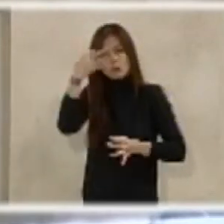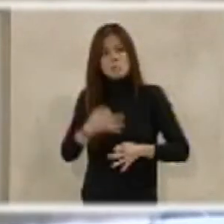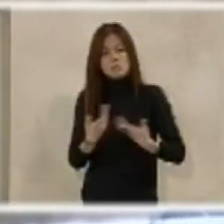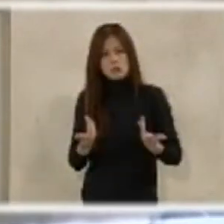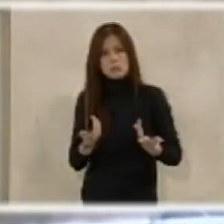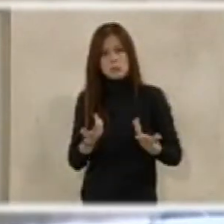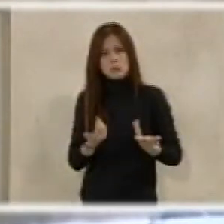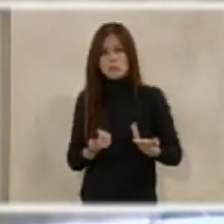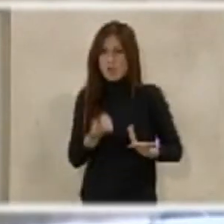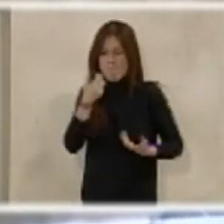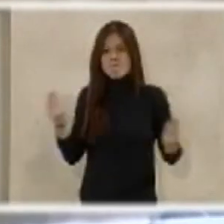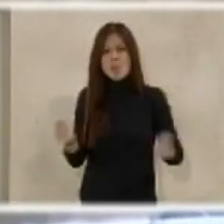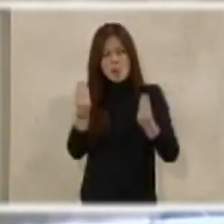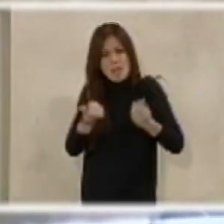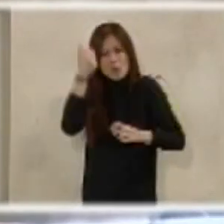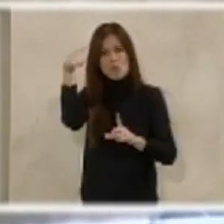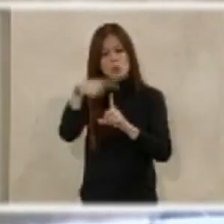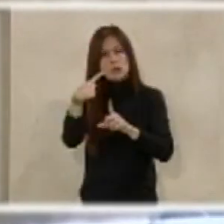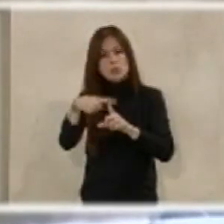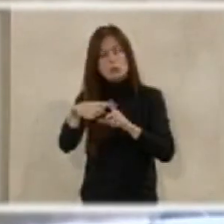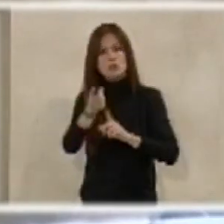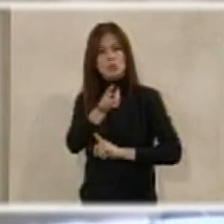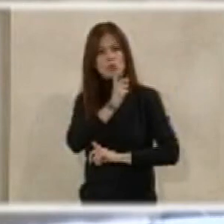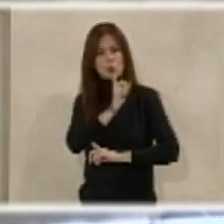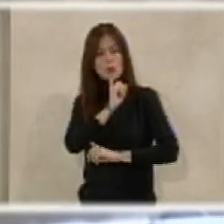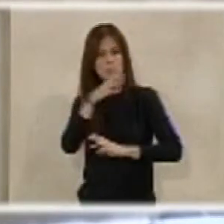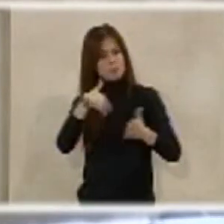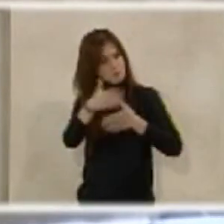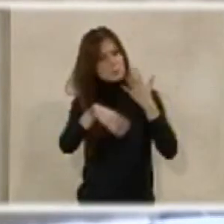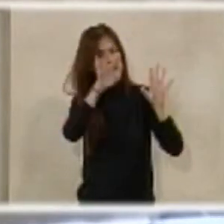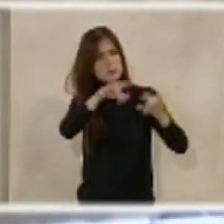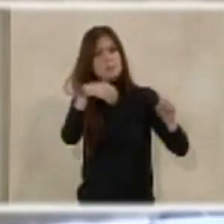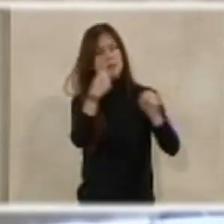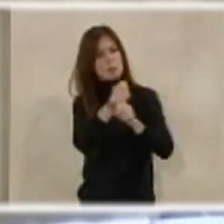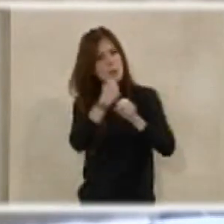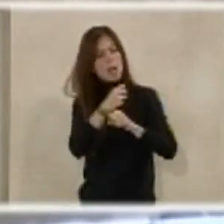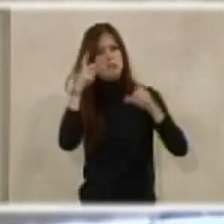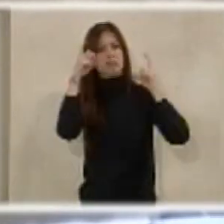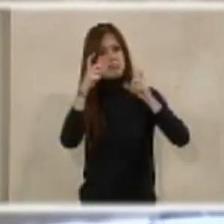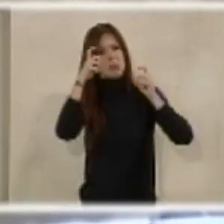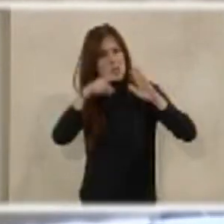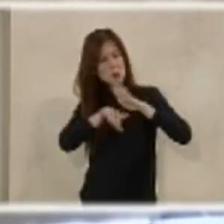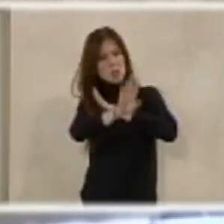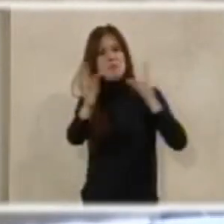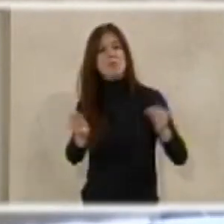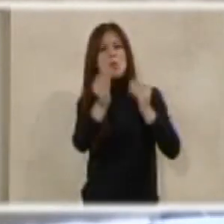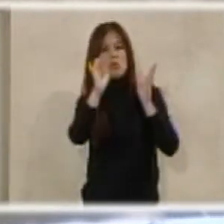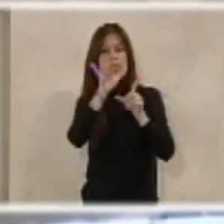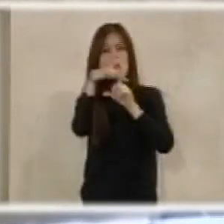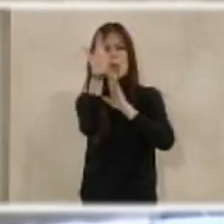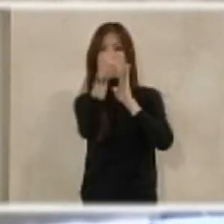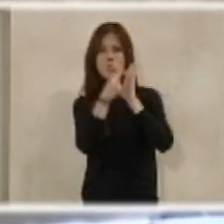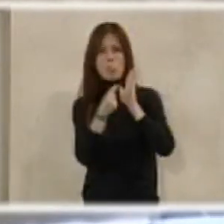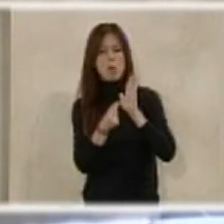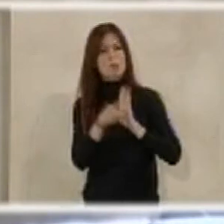es mucho más proactivo y positivo decir que vamos a trabajar en el desarrollo y en la mejora de las condiciones